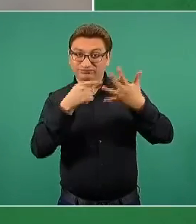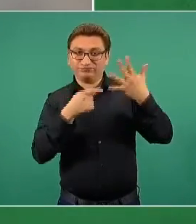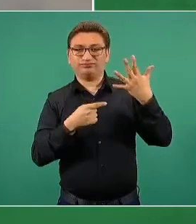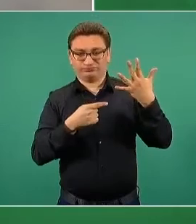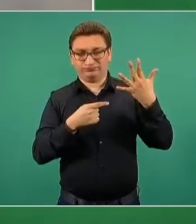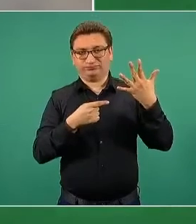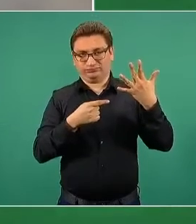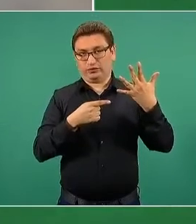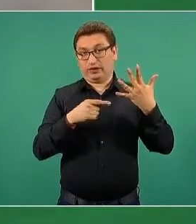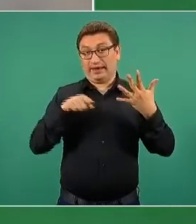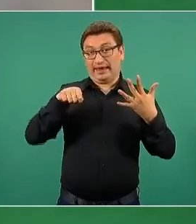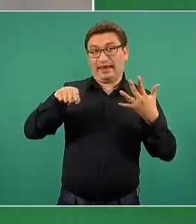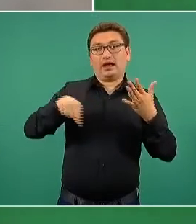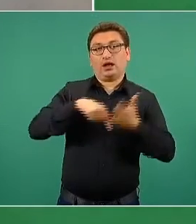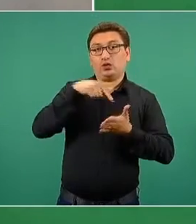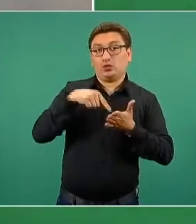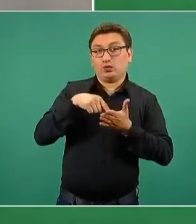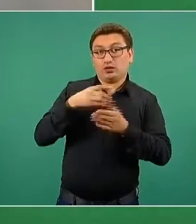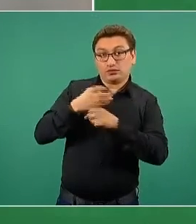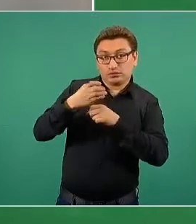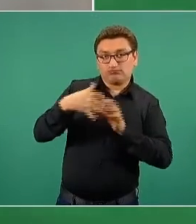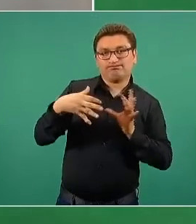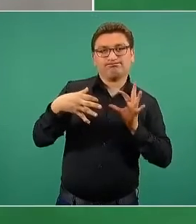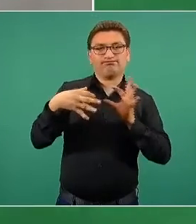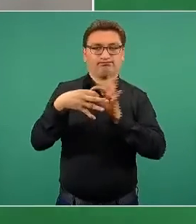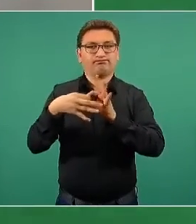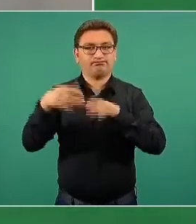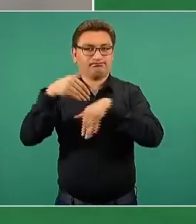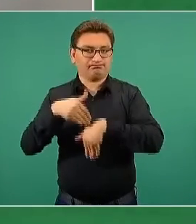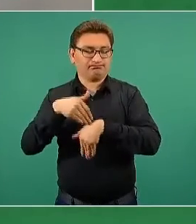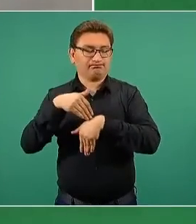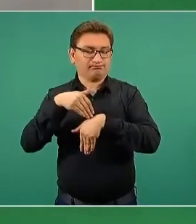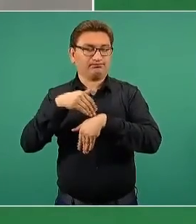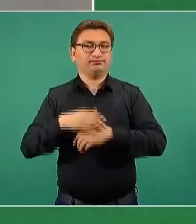el estado en el que estemos viviendo o visitando.